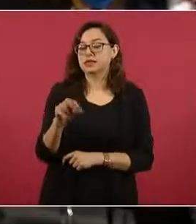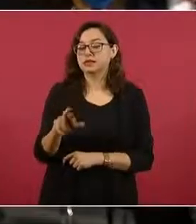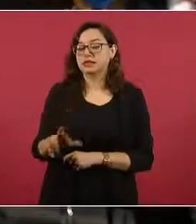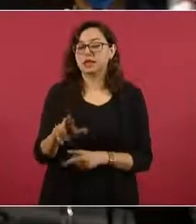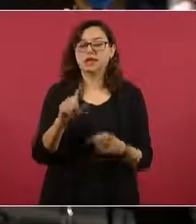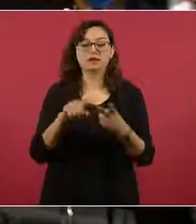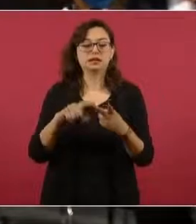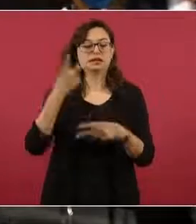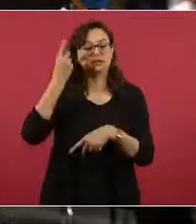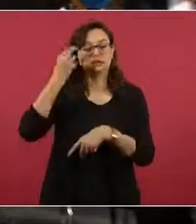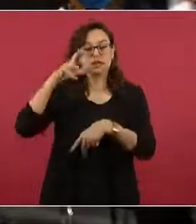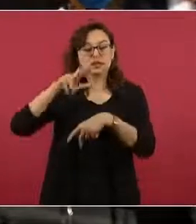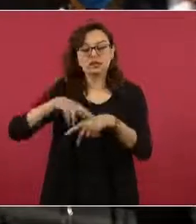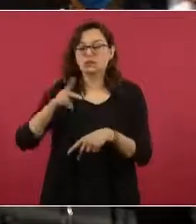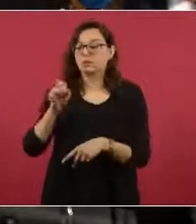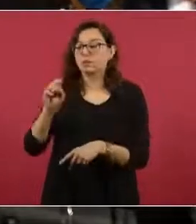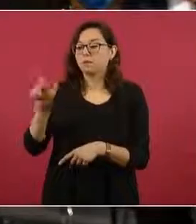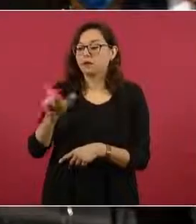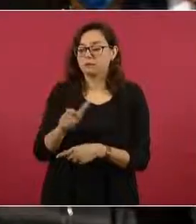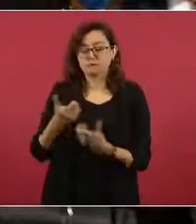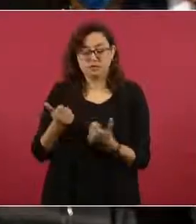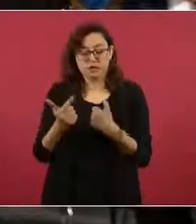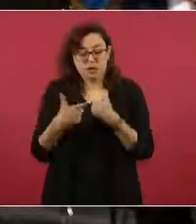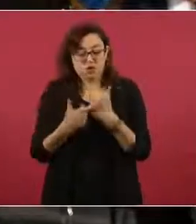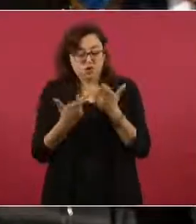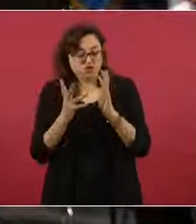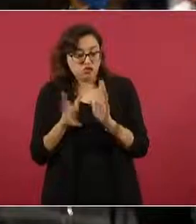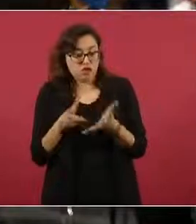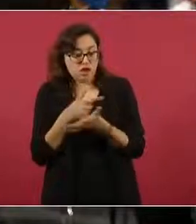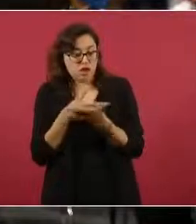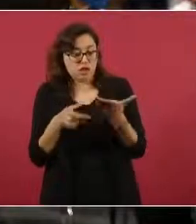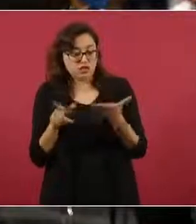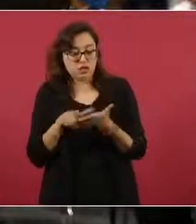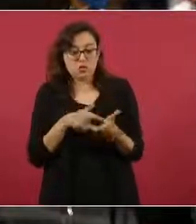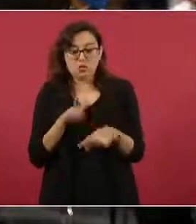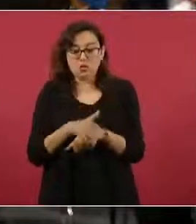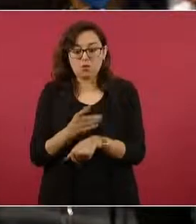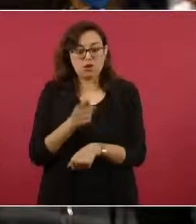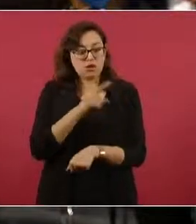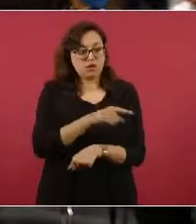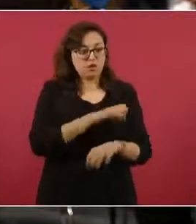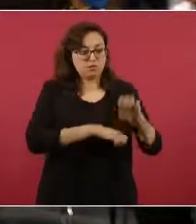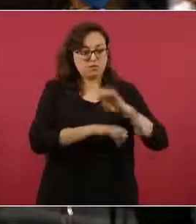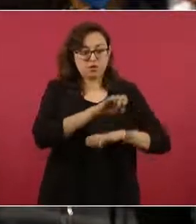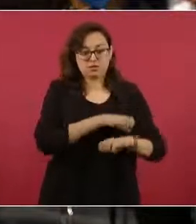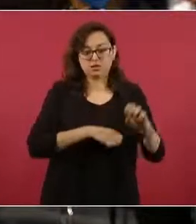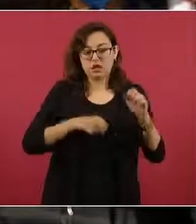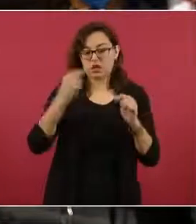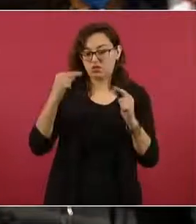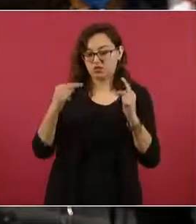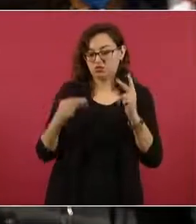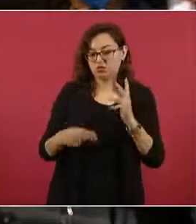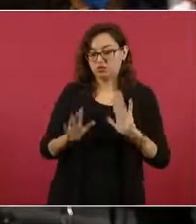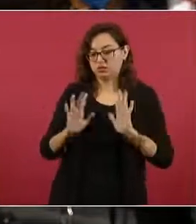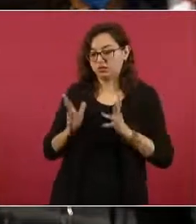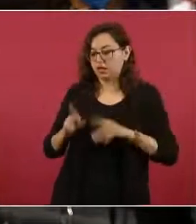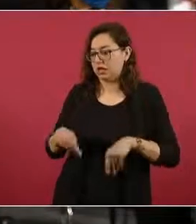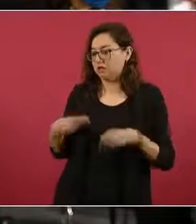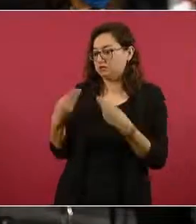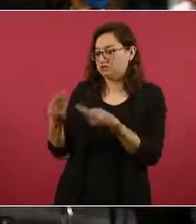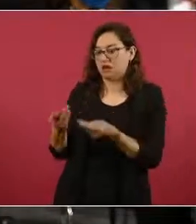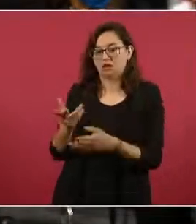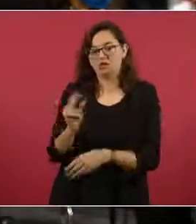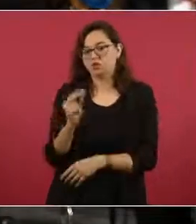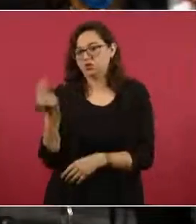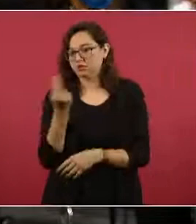Petróleos Mexicanos, si se van a cancelar toda vez que esta información ya la obtuvieron, ya se sabe quiénes son las personas que se